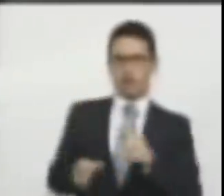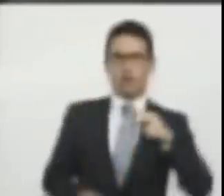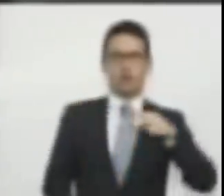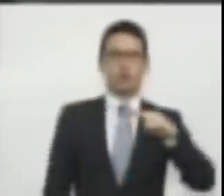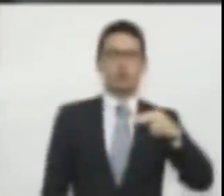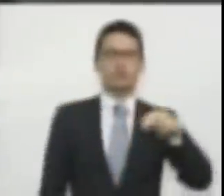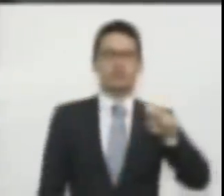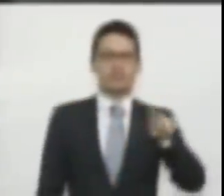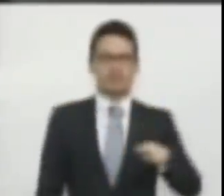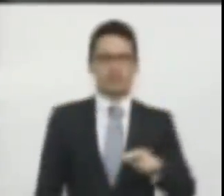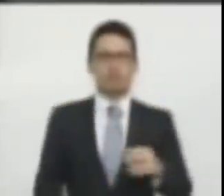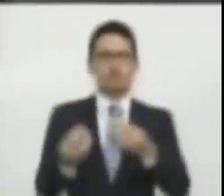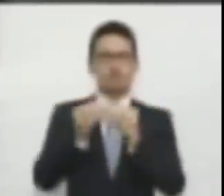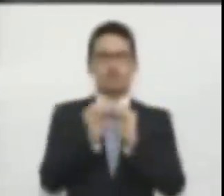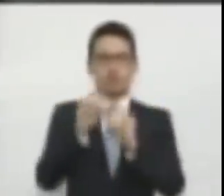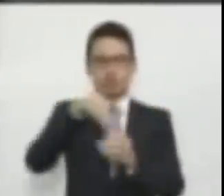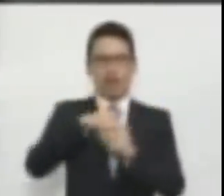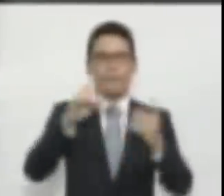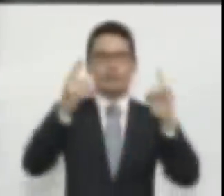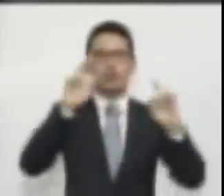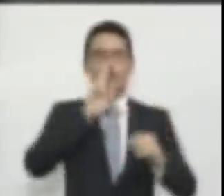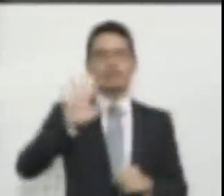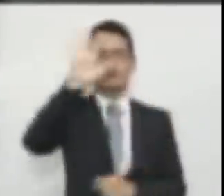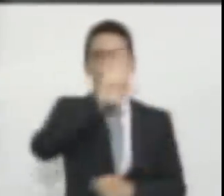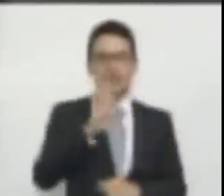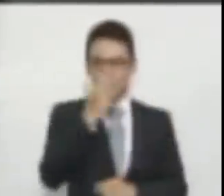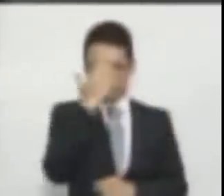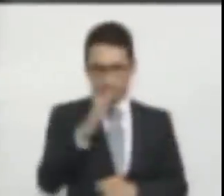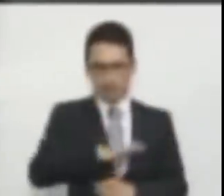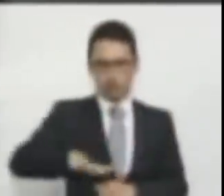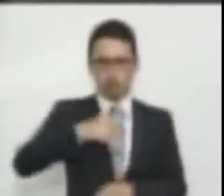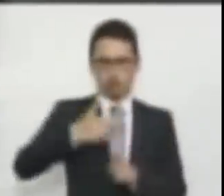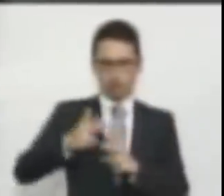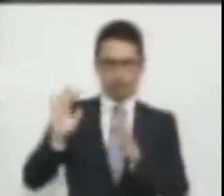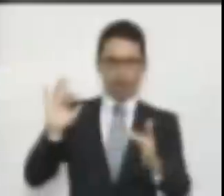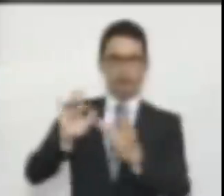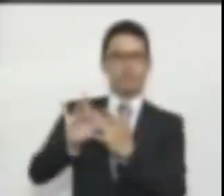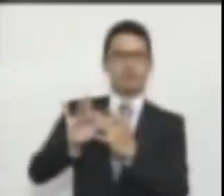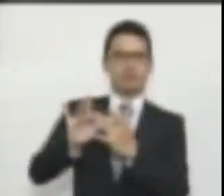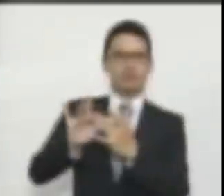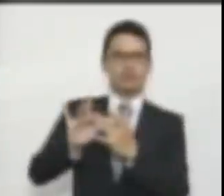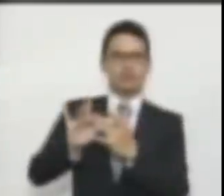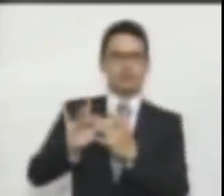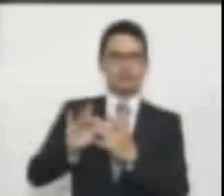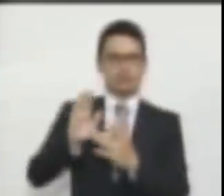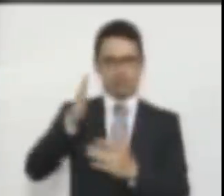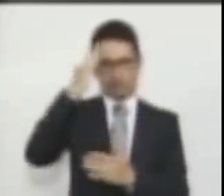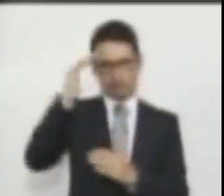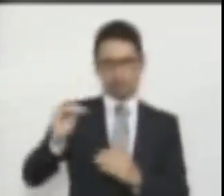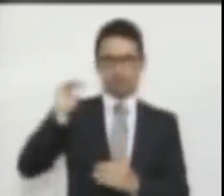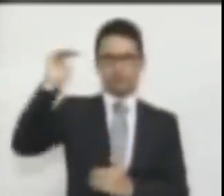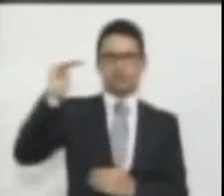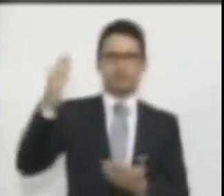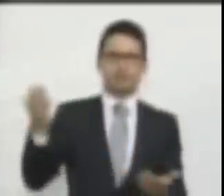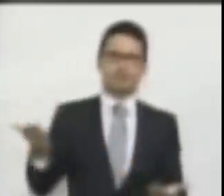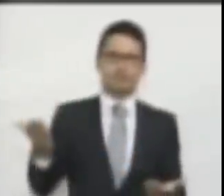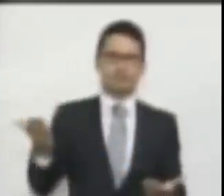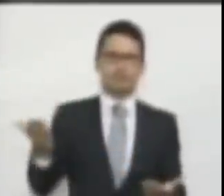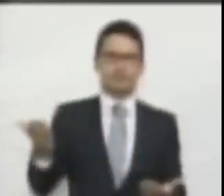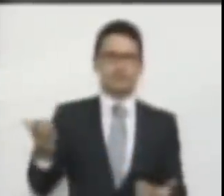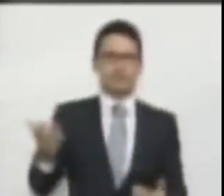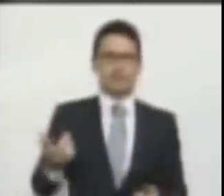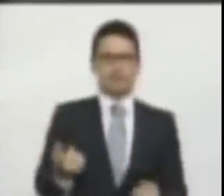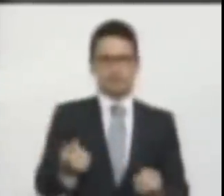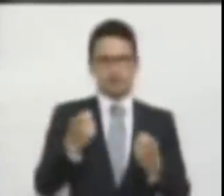besatones en el Capitolio Nacional, en el patio que lleva su nombre y que está precedido por su estatua. Eso me